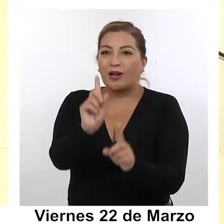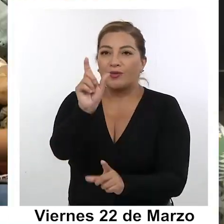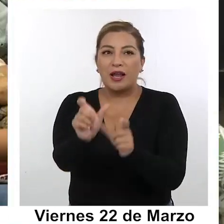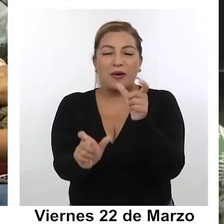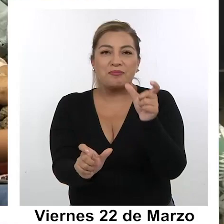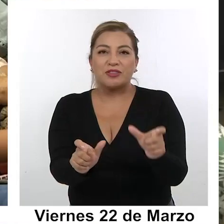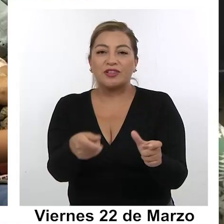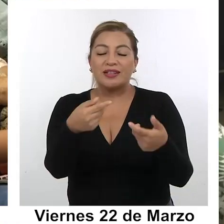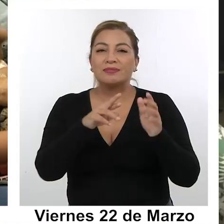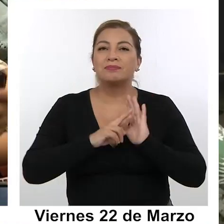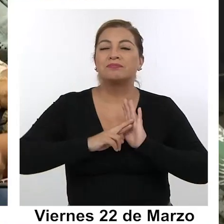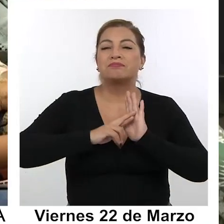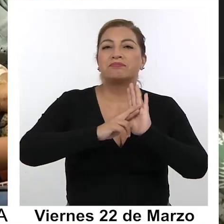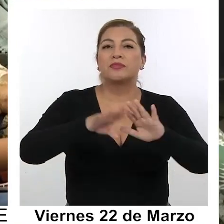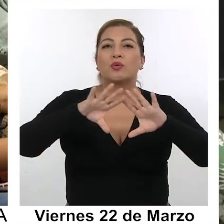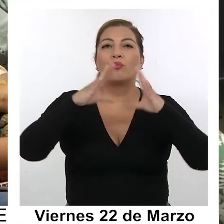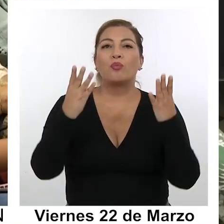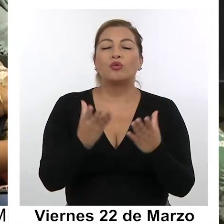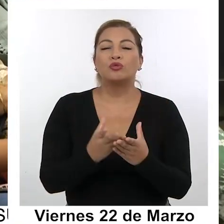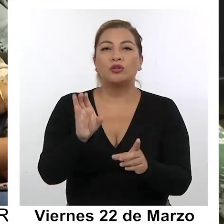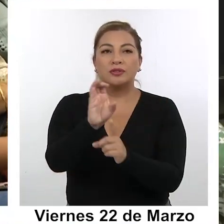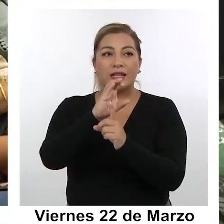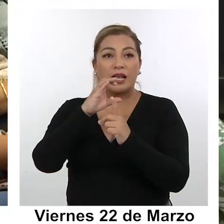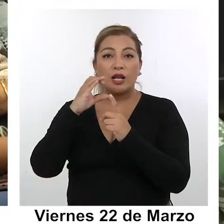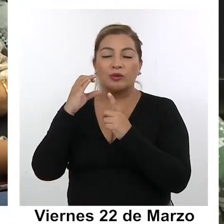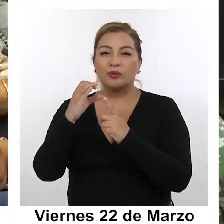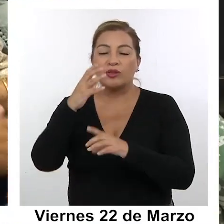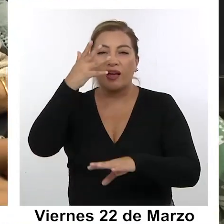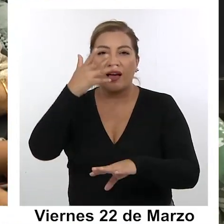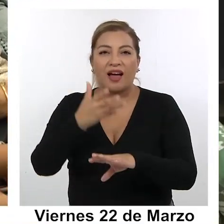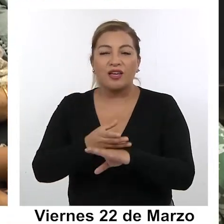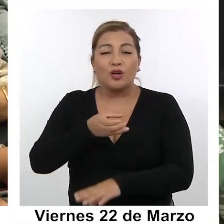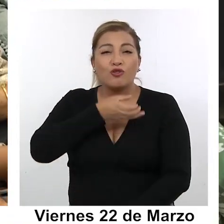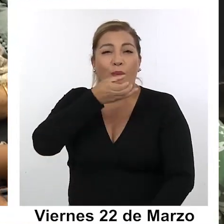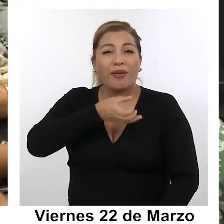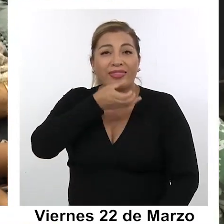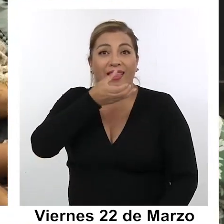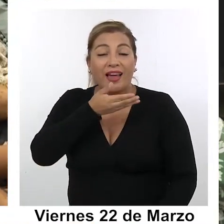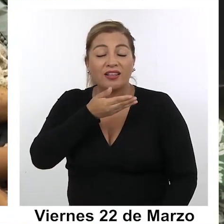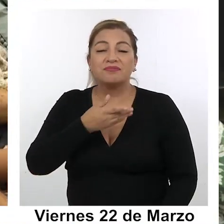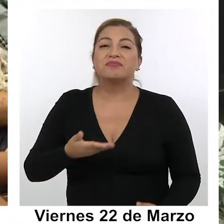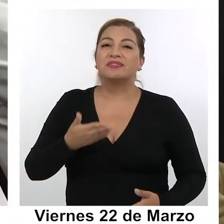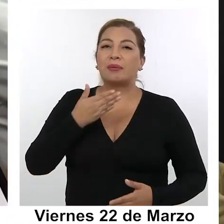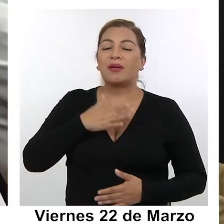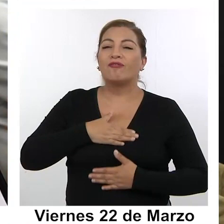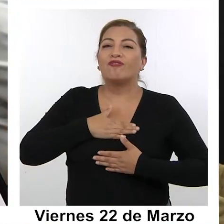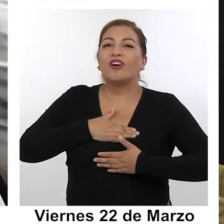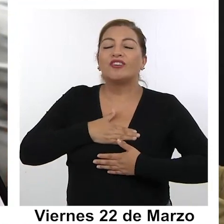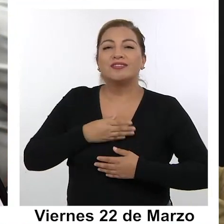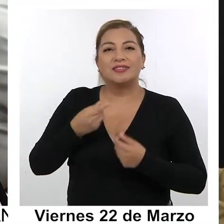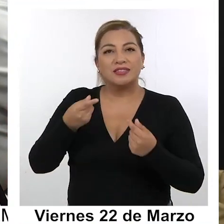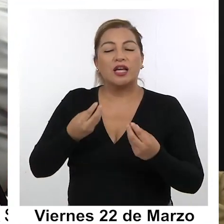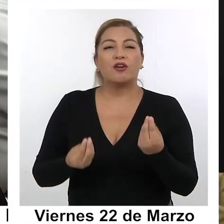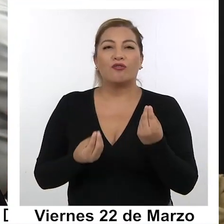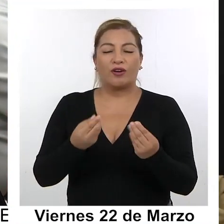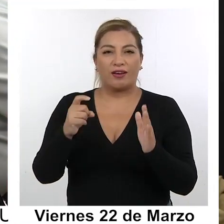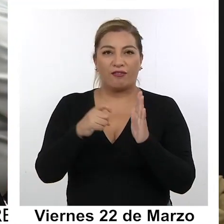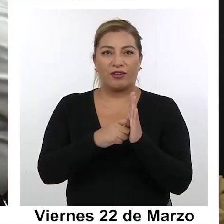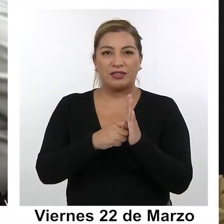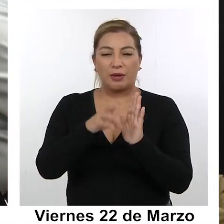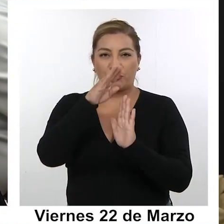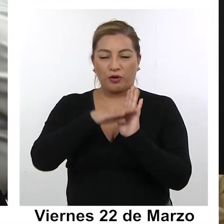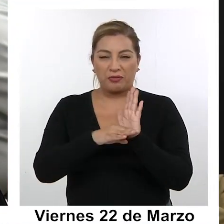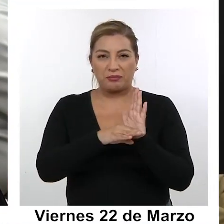los representantes del mundo de la cultura entregaron sus comentarios y parabienes a esta nueva temporada del